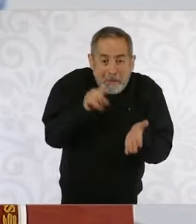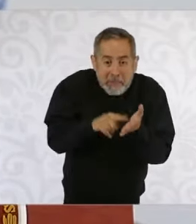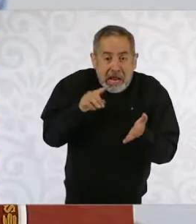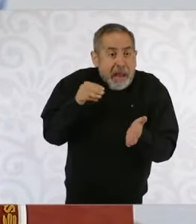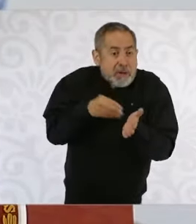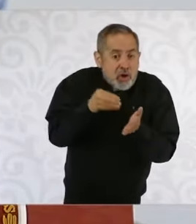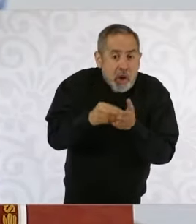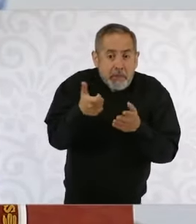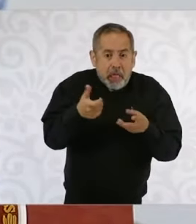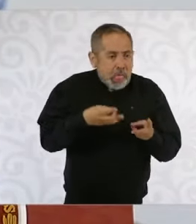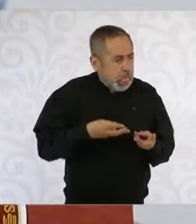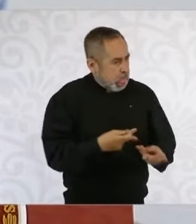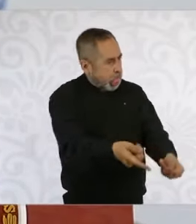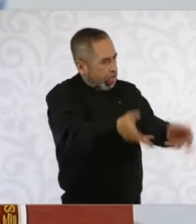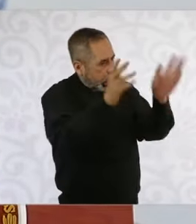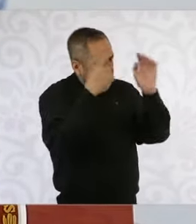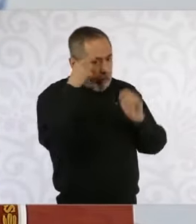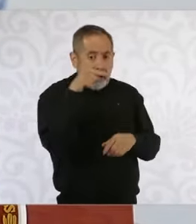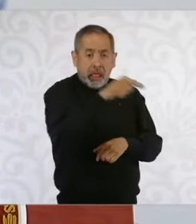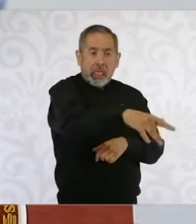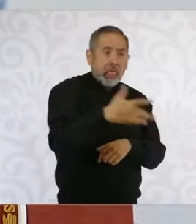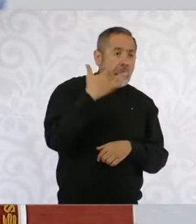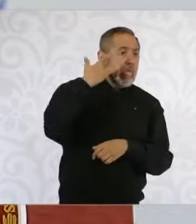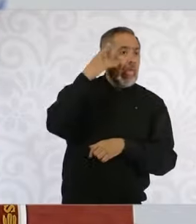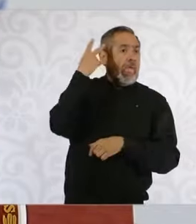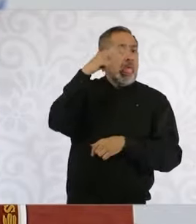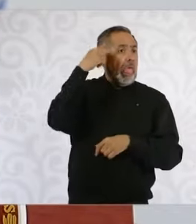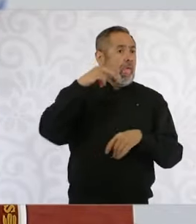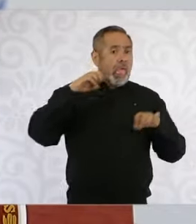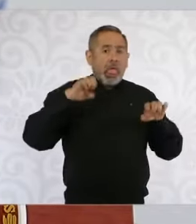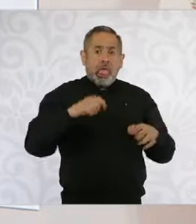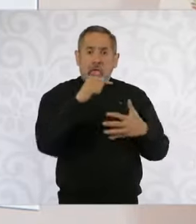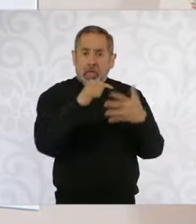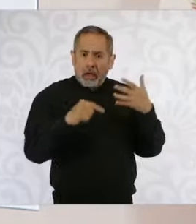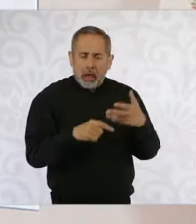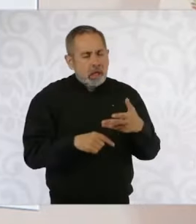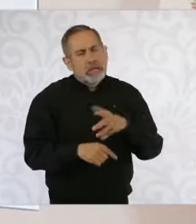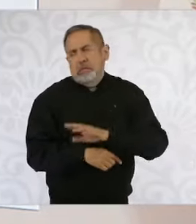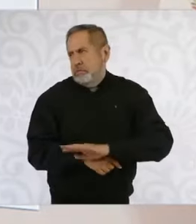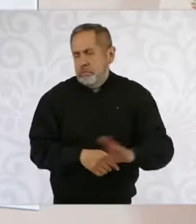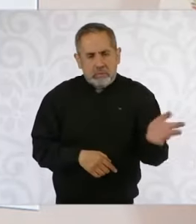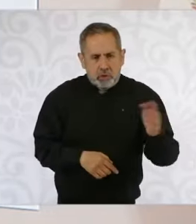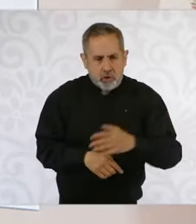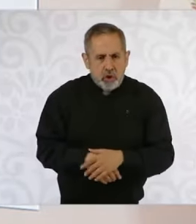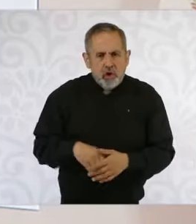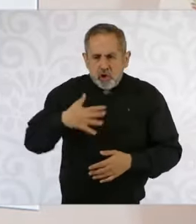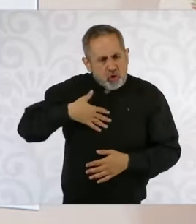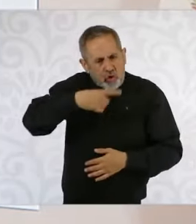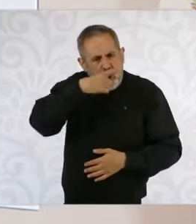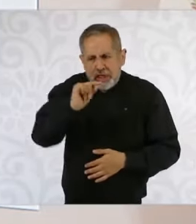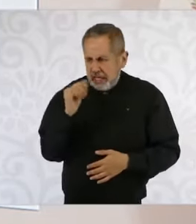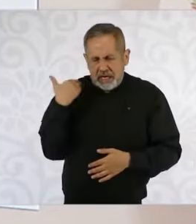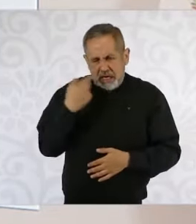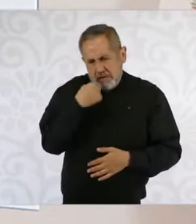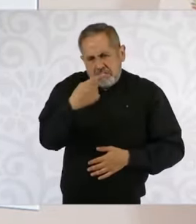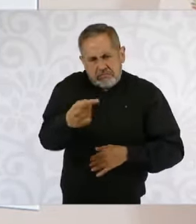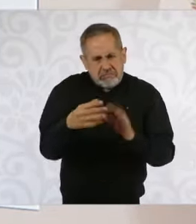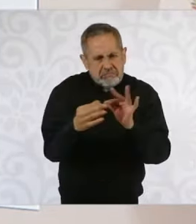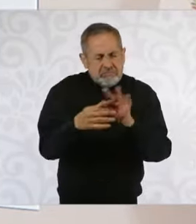que se destinaban para esto. Porque entonces ahora, lo dije hace poco,